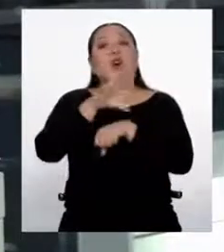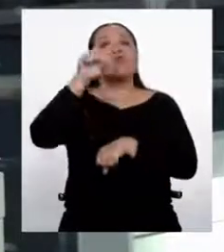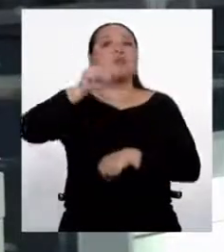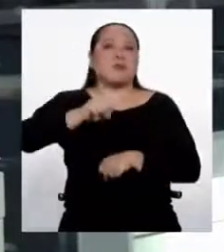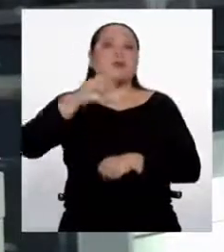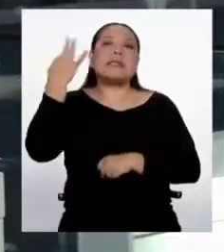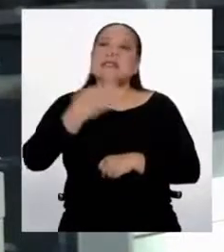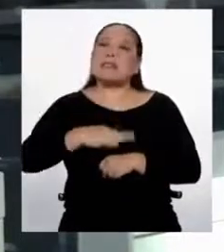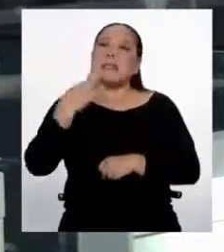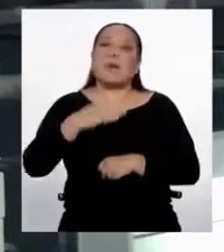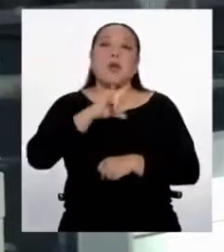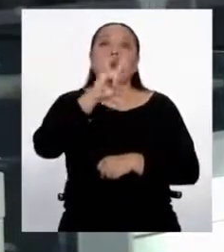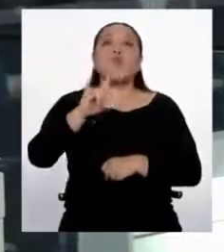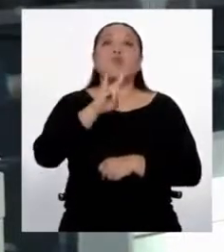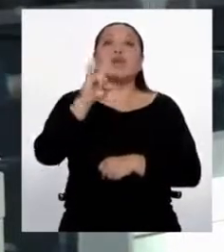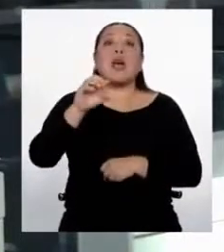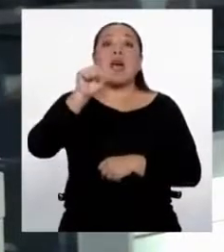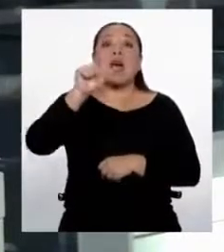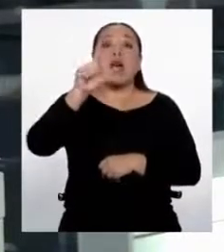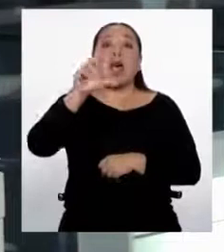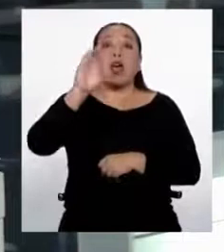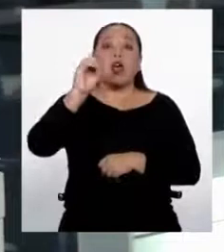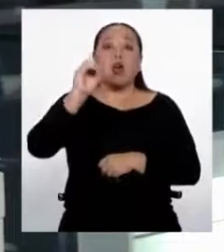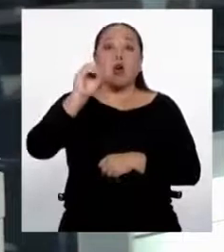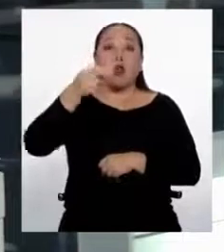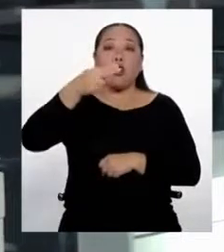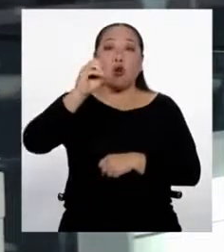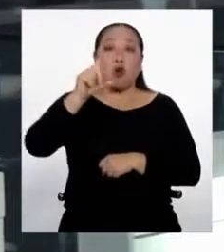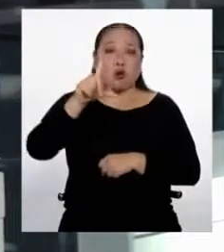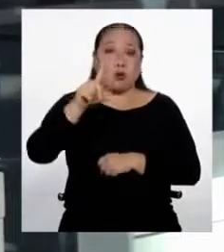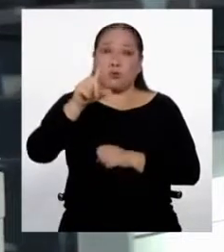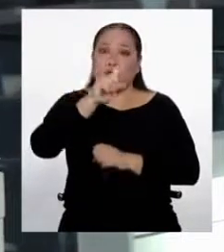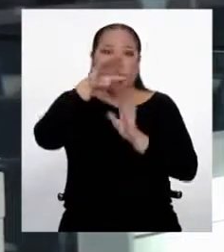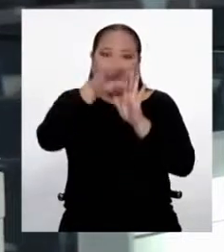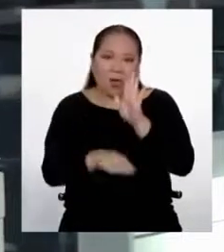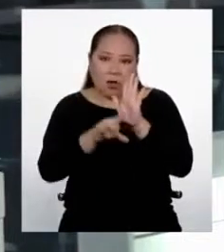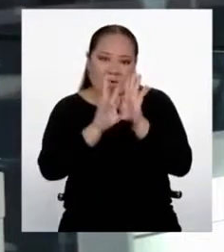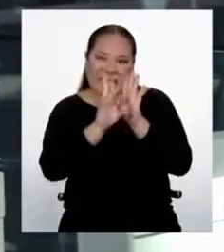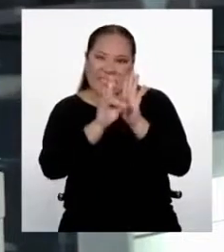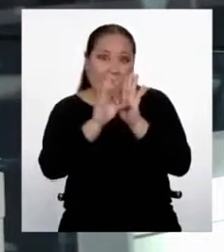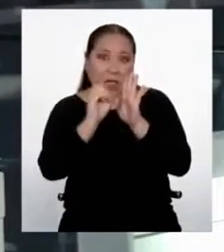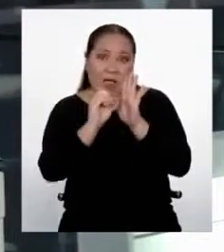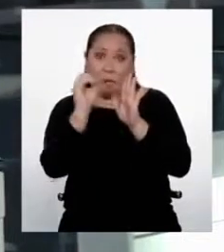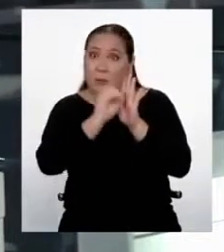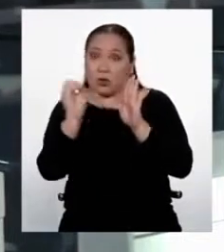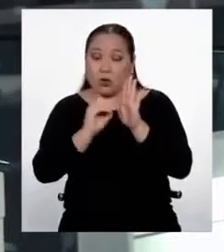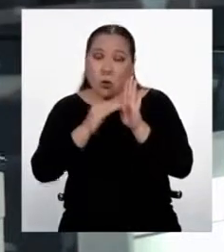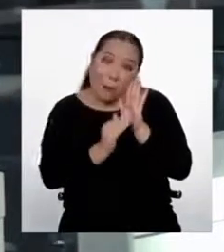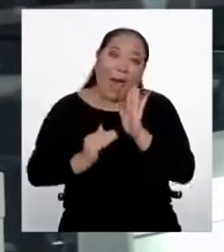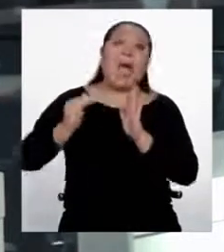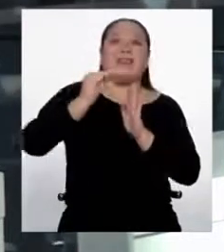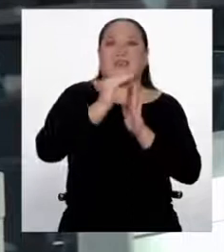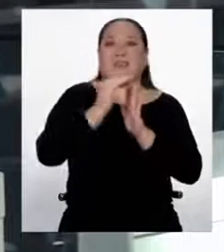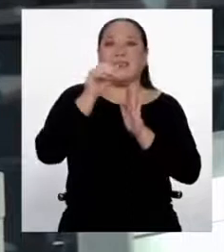siempre aseguremos el uso de alcohol con una concentración no menor del 70%. En realidad que ese es el que se ha demostrado que tiene